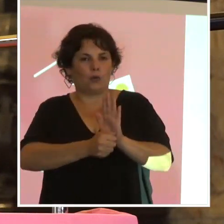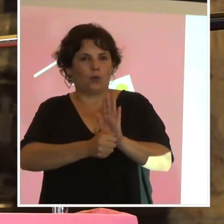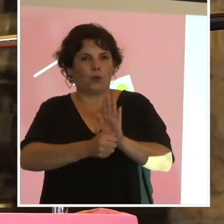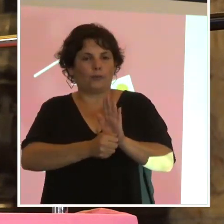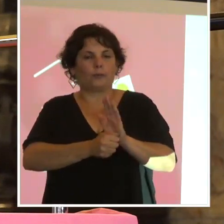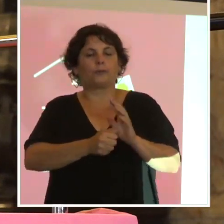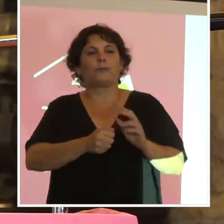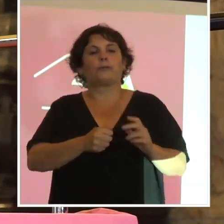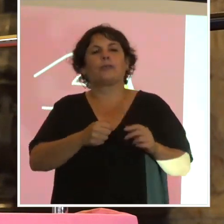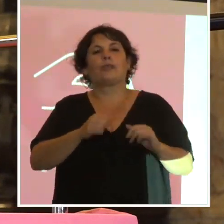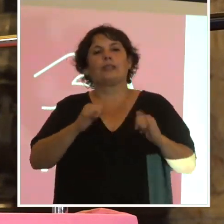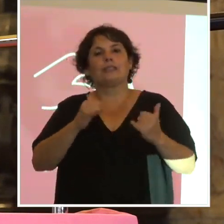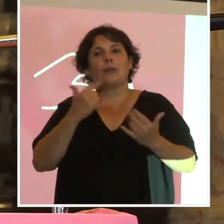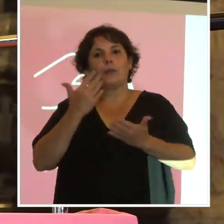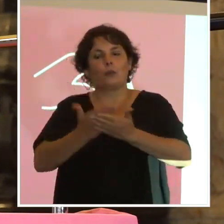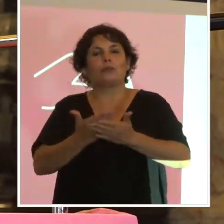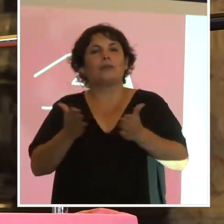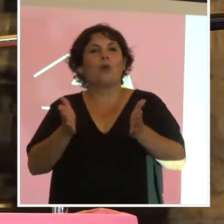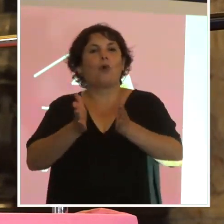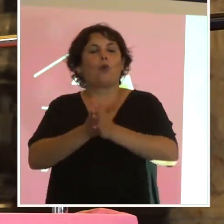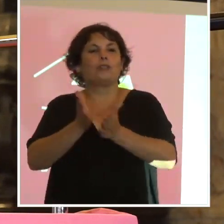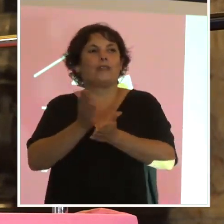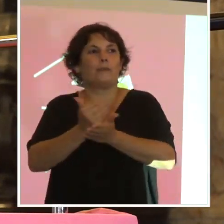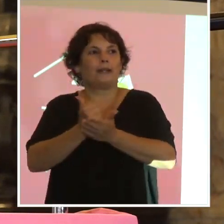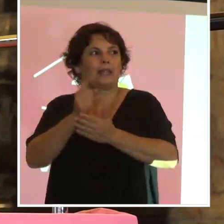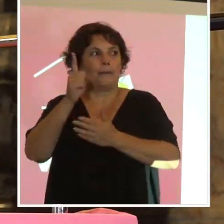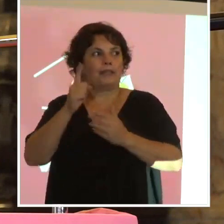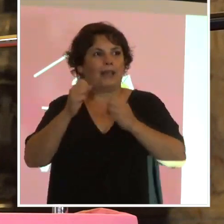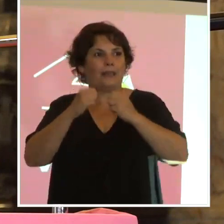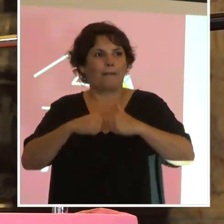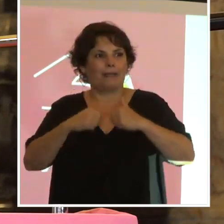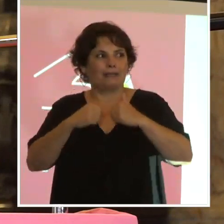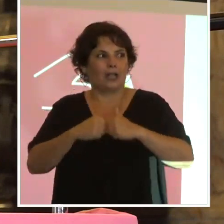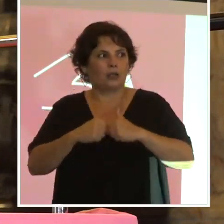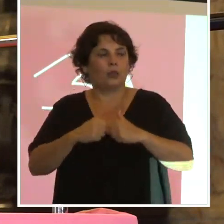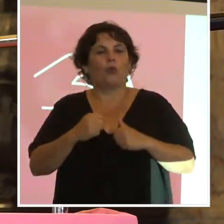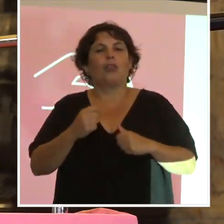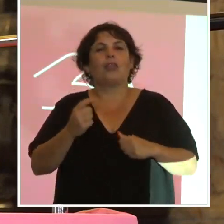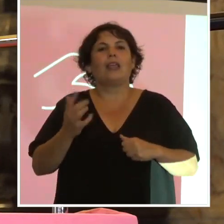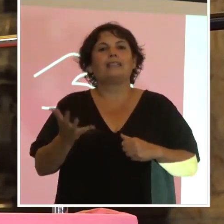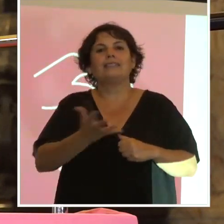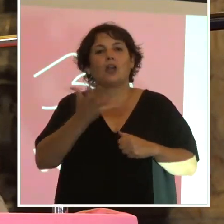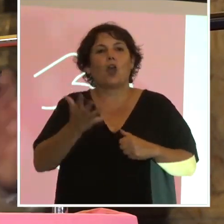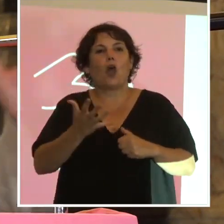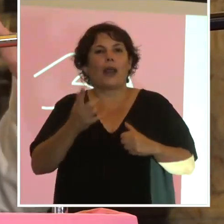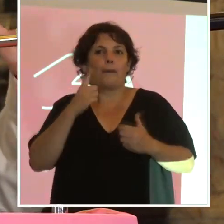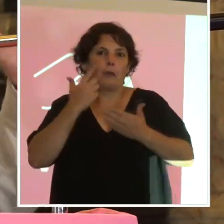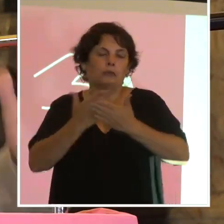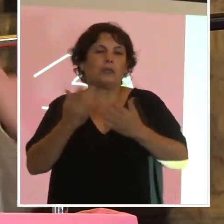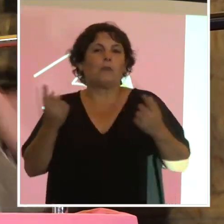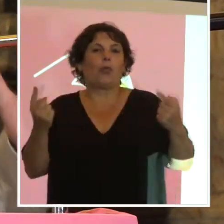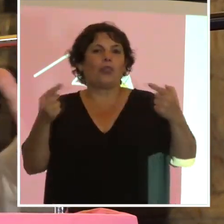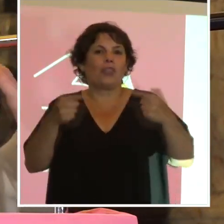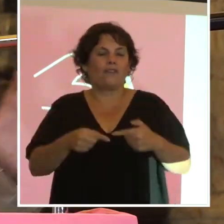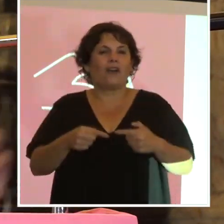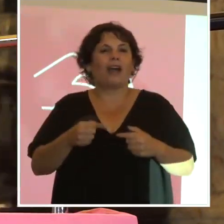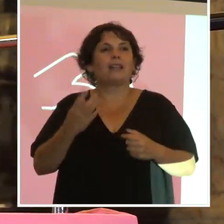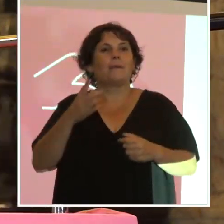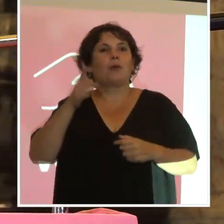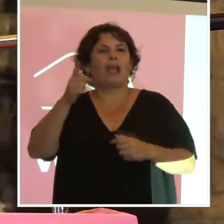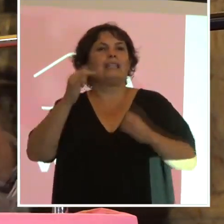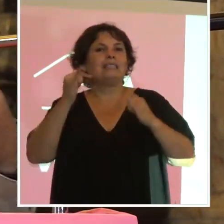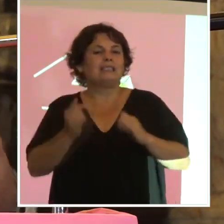próximo en la Junta Departamental de Paysandú hemos pactado 5 horas de debate, porque ahí sí vamos a